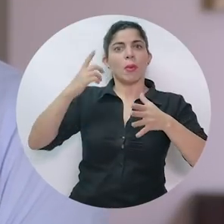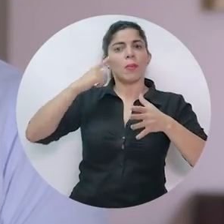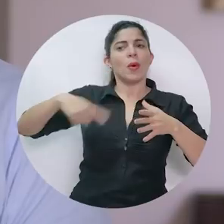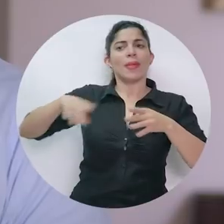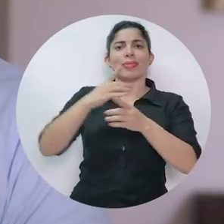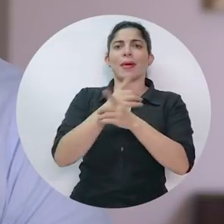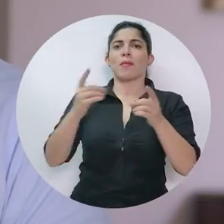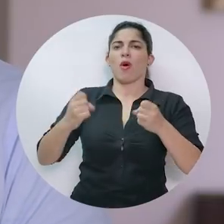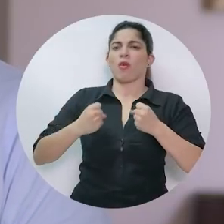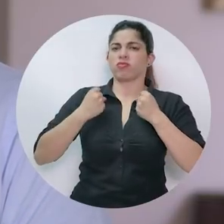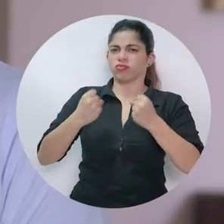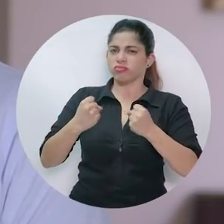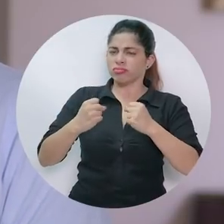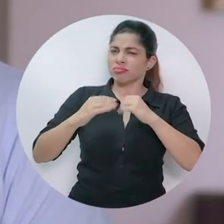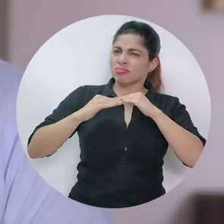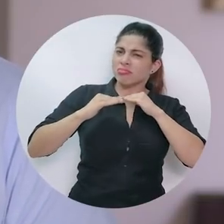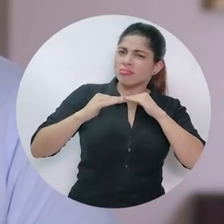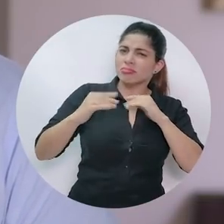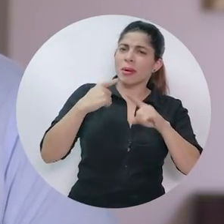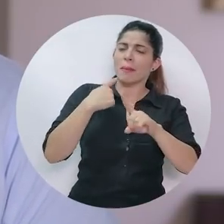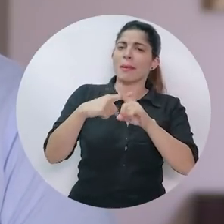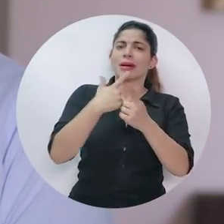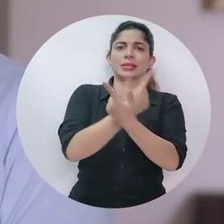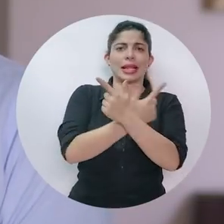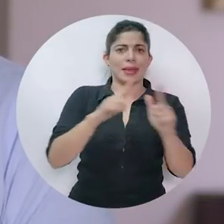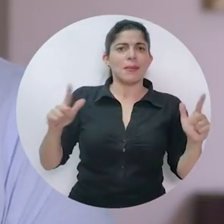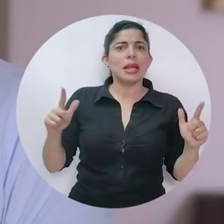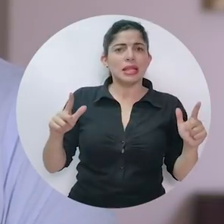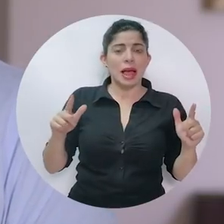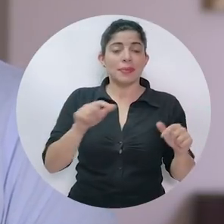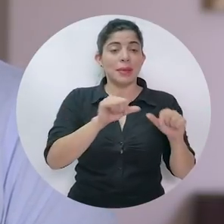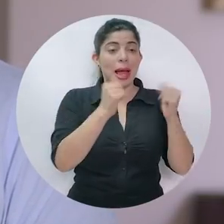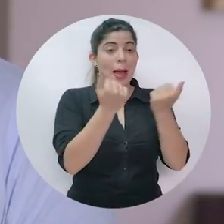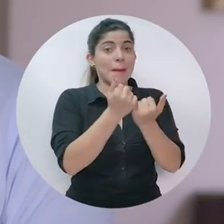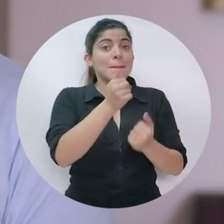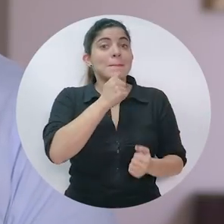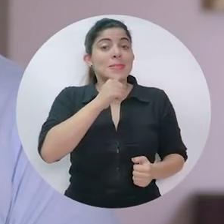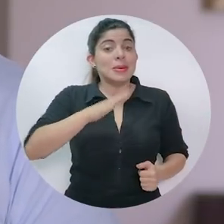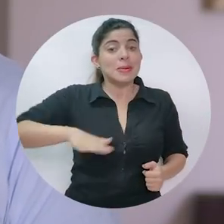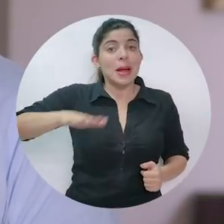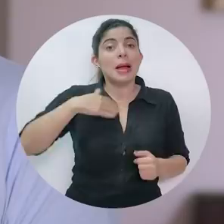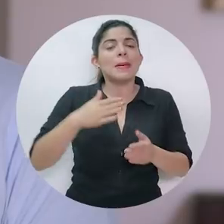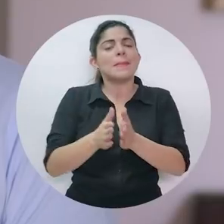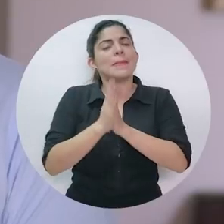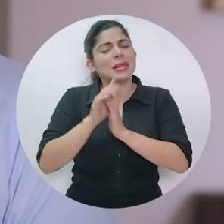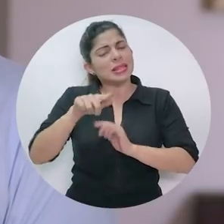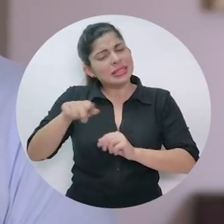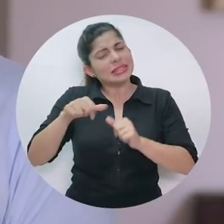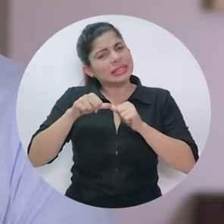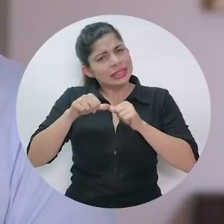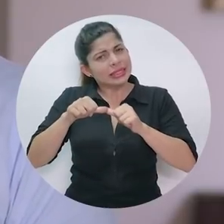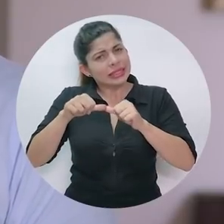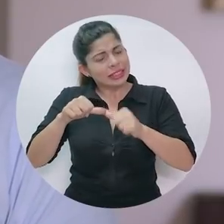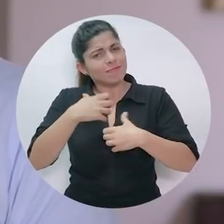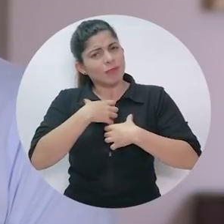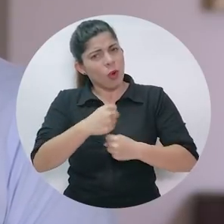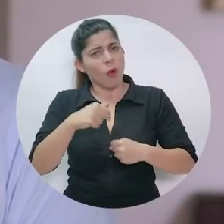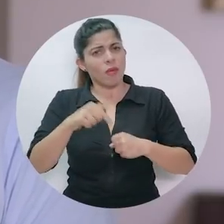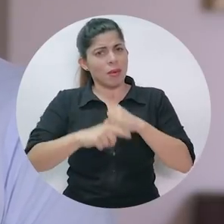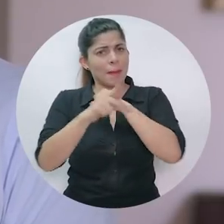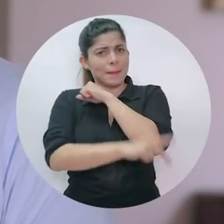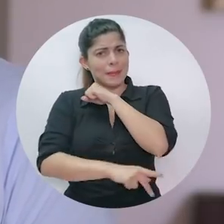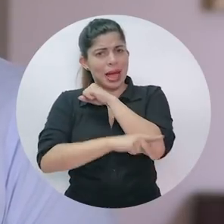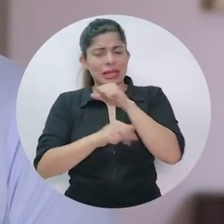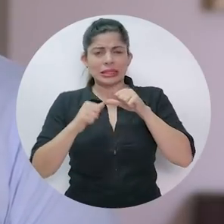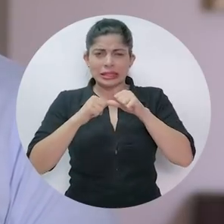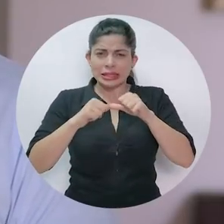Rica por la fortaleza de su democracia, estabilidad y libertad. Al sector privado le pido que siga confiando en